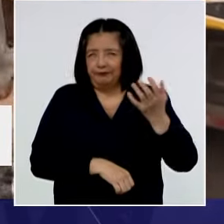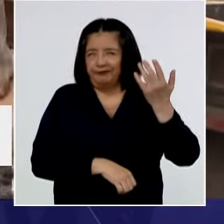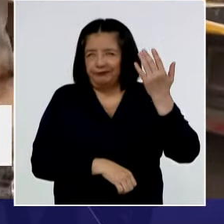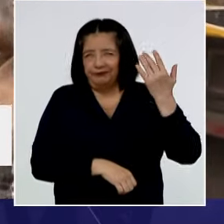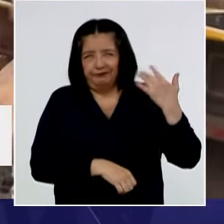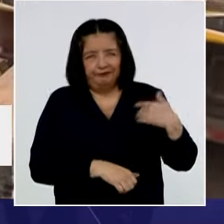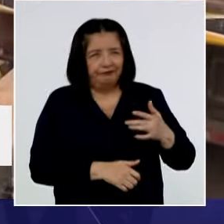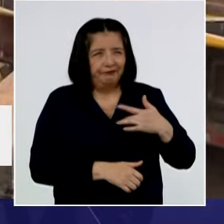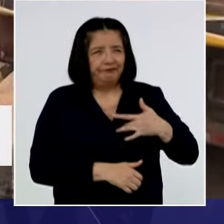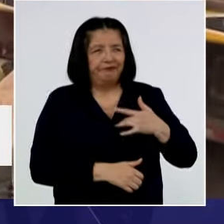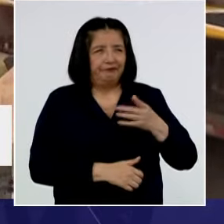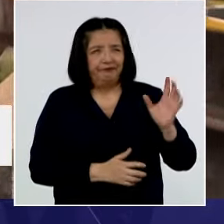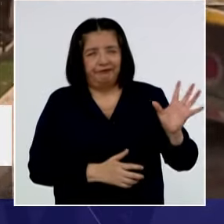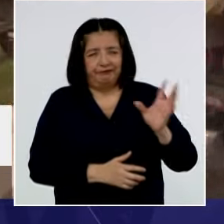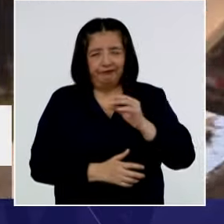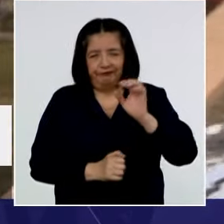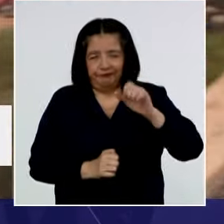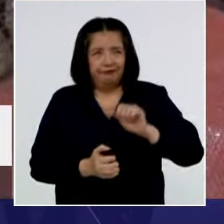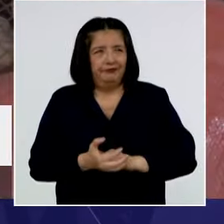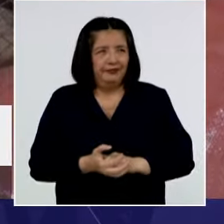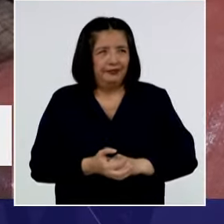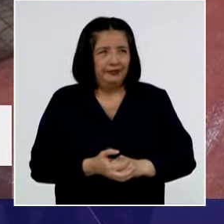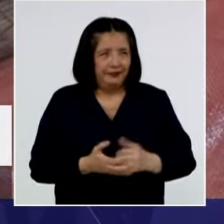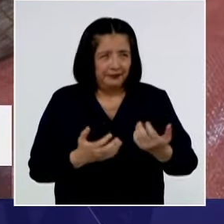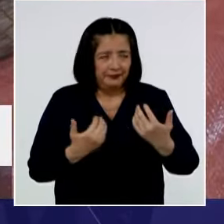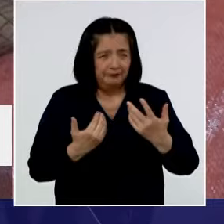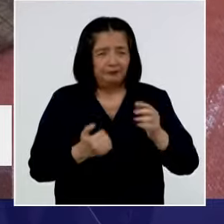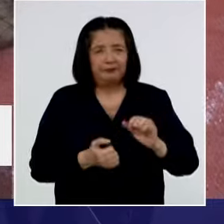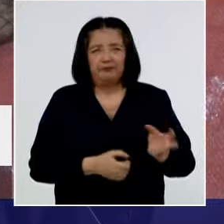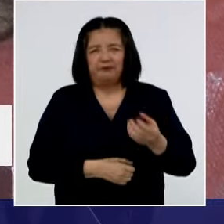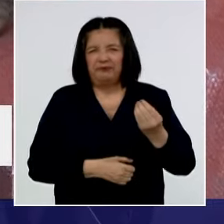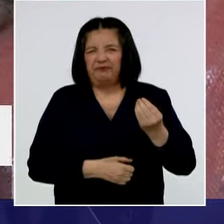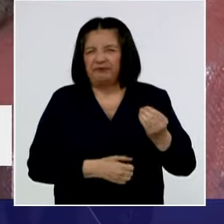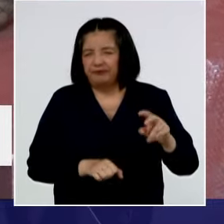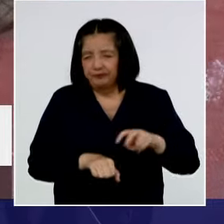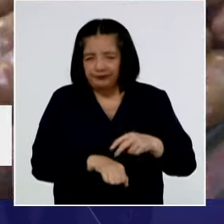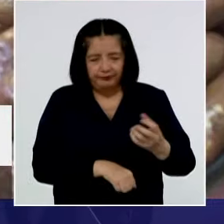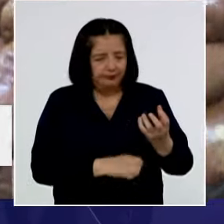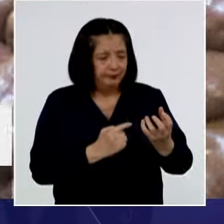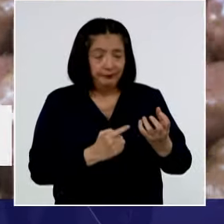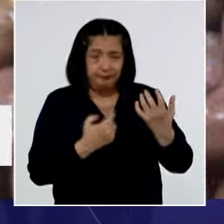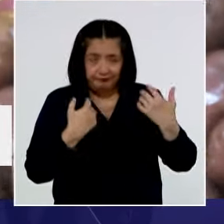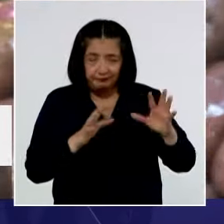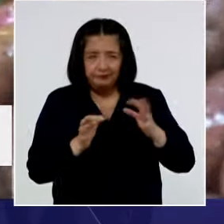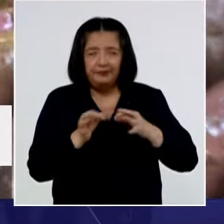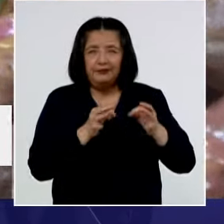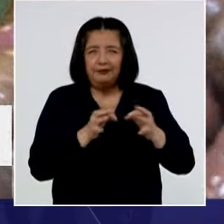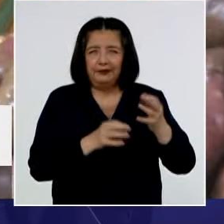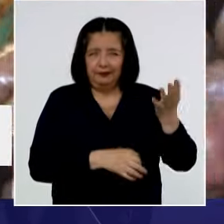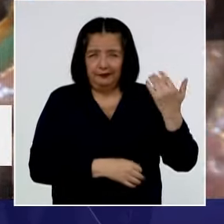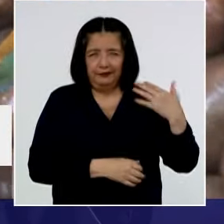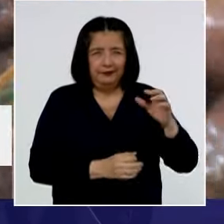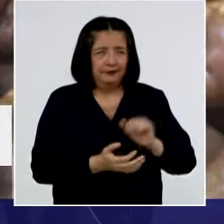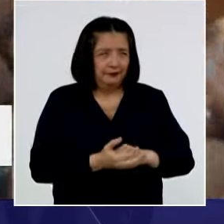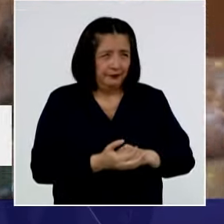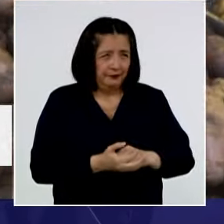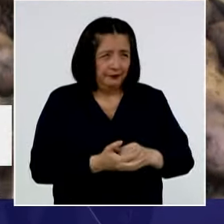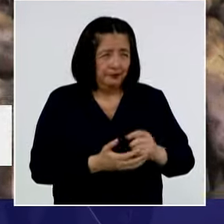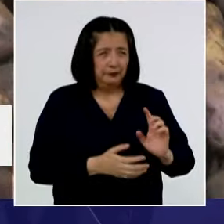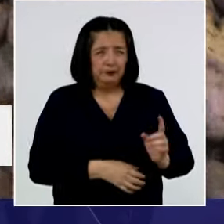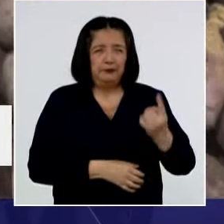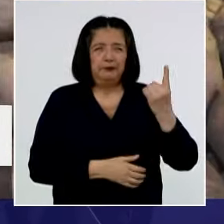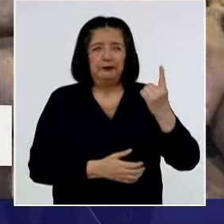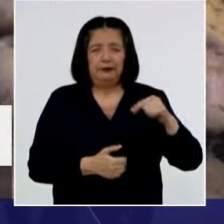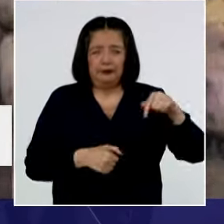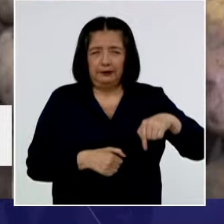apego y esa pasión que todos deberíamos tener. ¿Por qué? Porque la papa, como ya lo he mencionado anteriormente, se domestica por primera